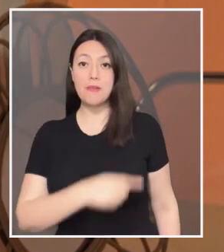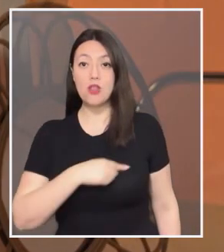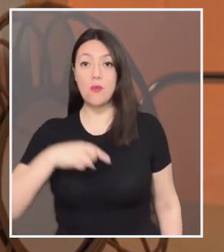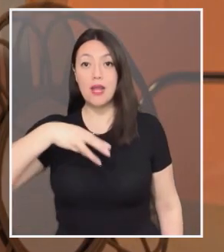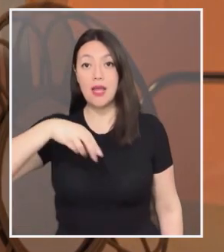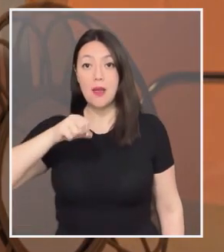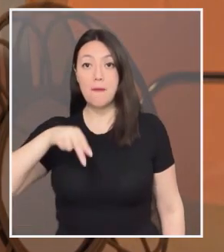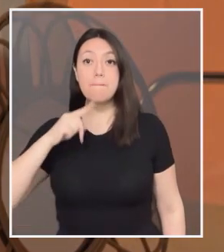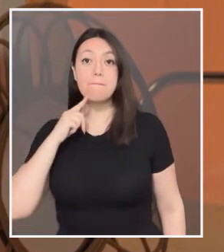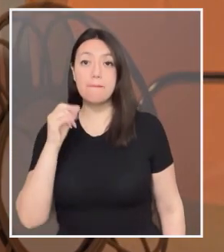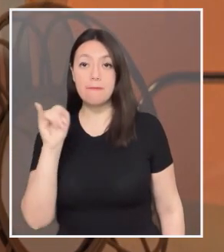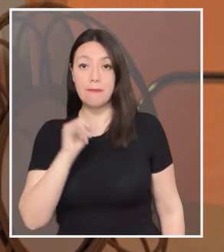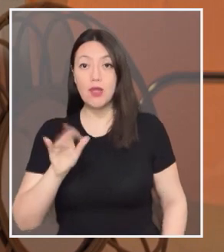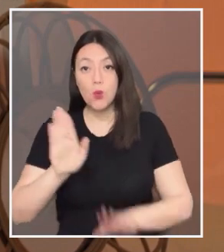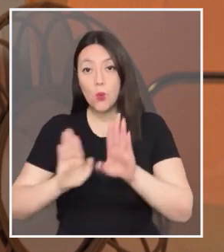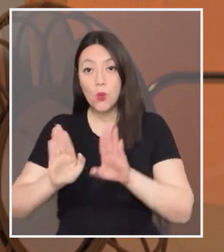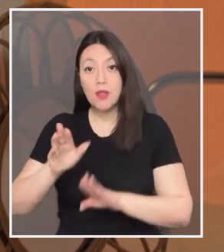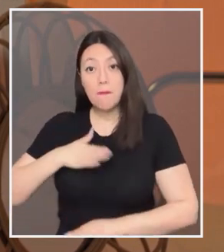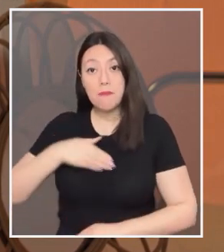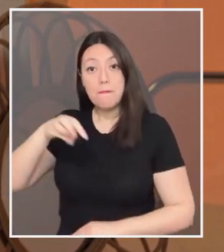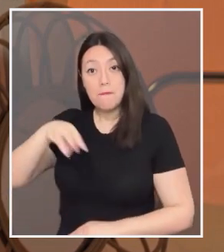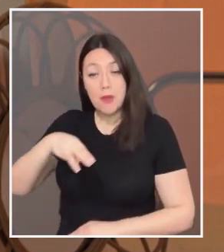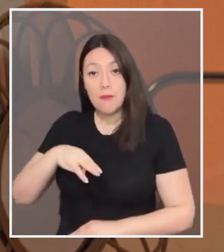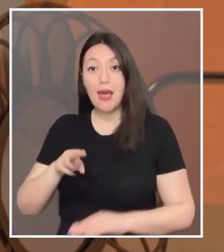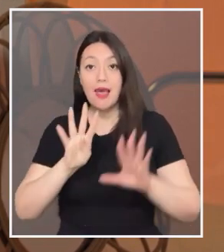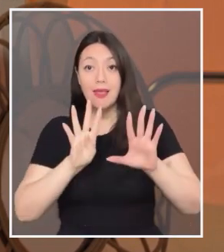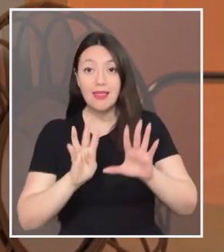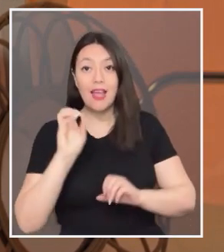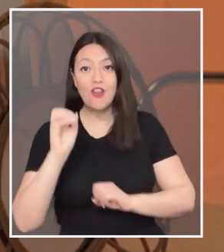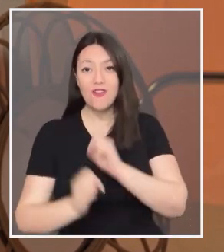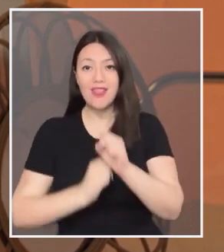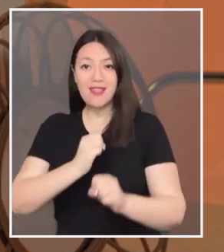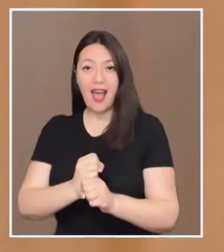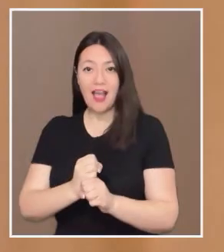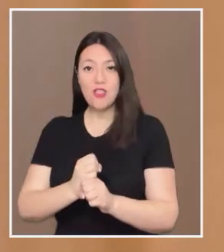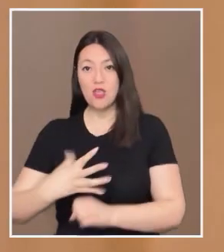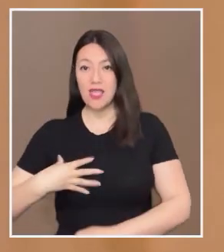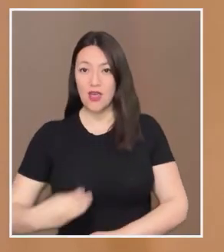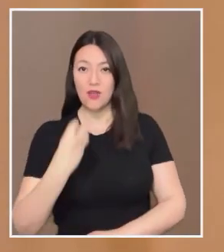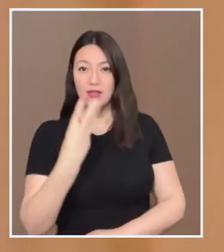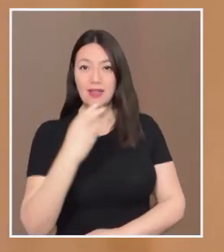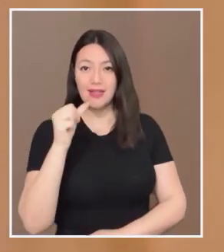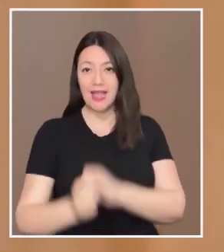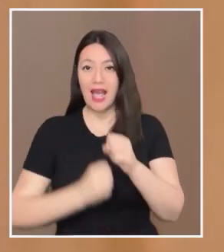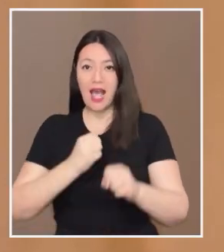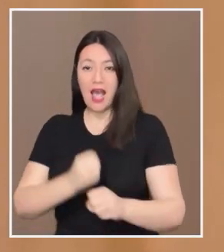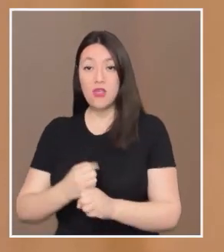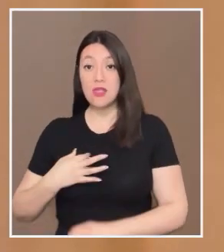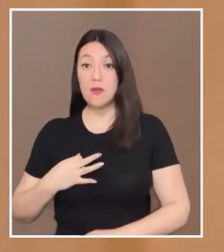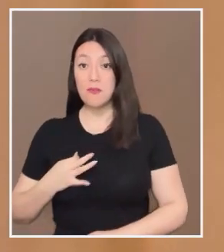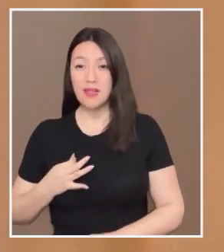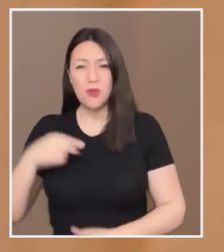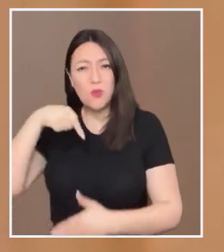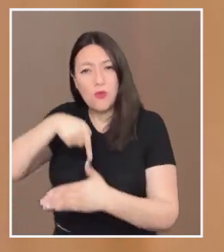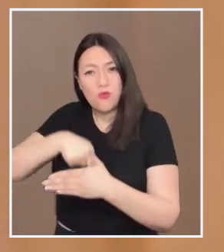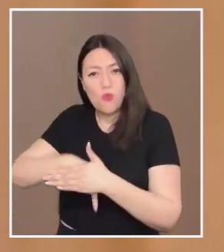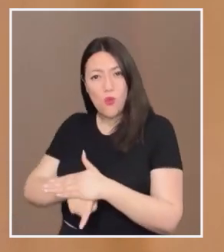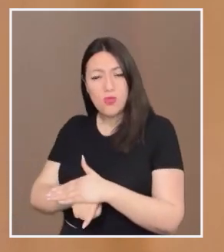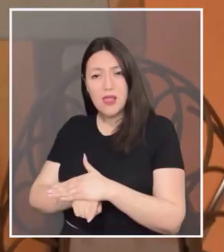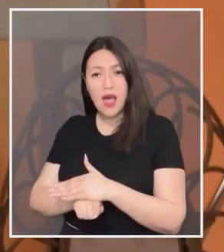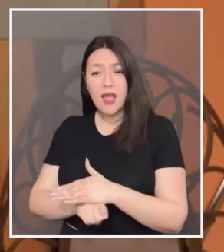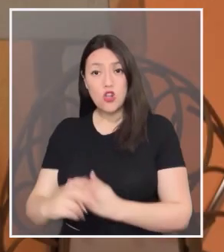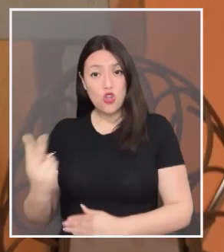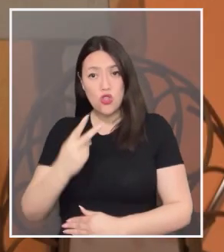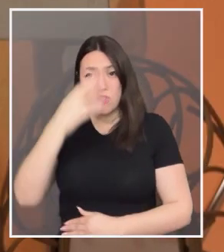Mi nombre es Susana Manque. Cuido a mi madre de 90 años y a mi hijo de 36 años. Él tiene una dependencia severa. Ves que ellos se